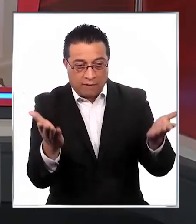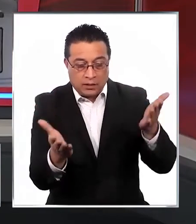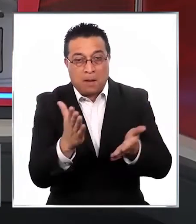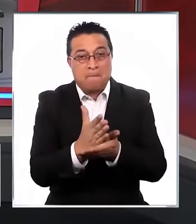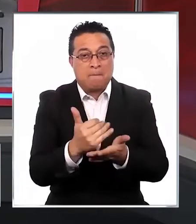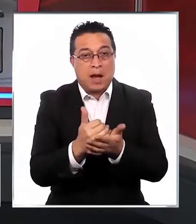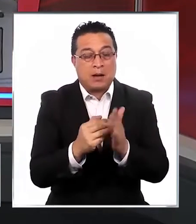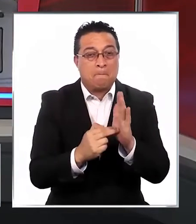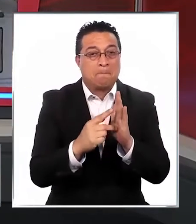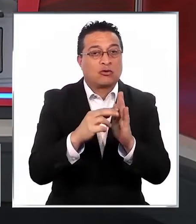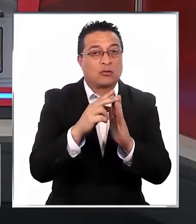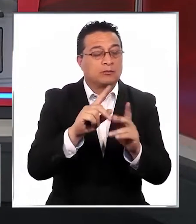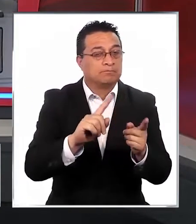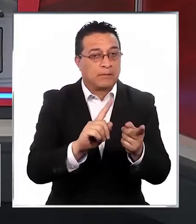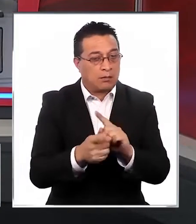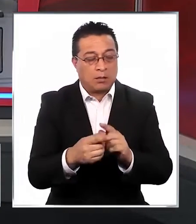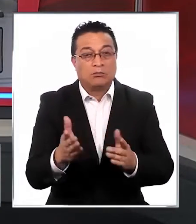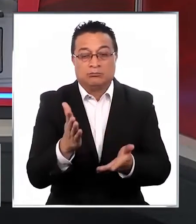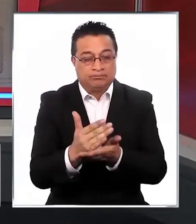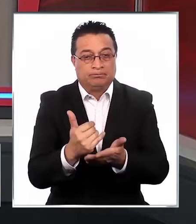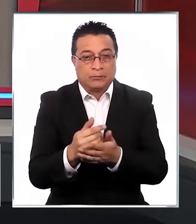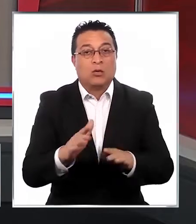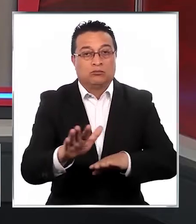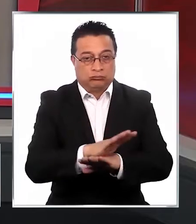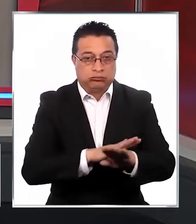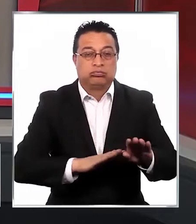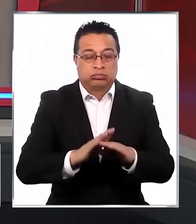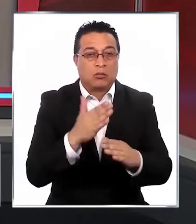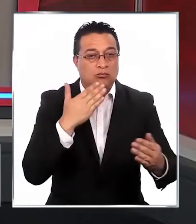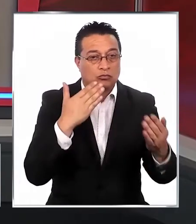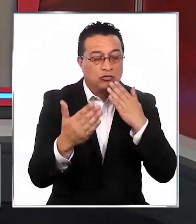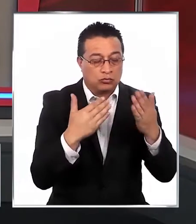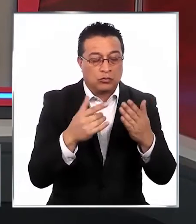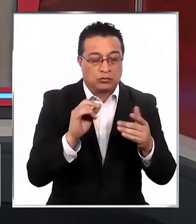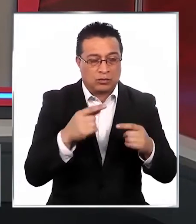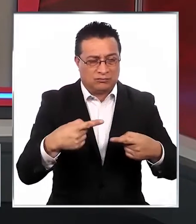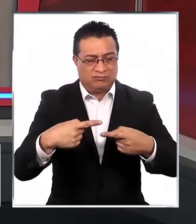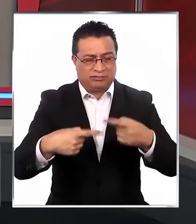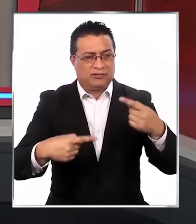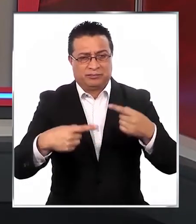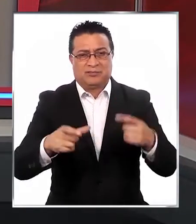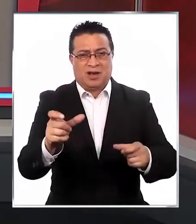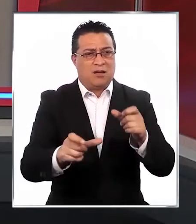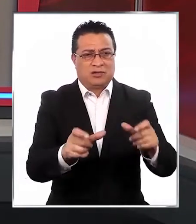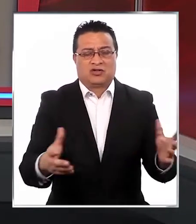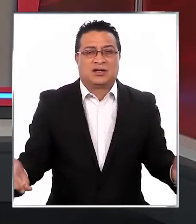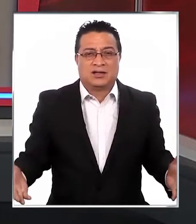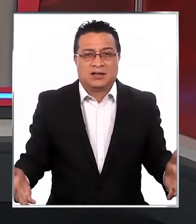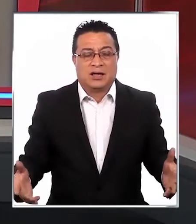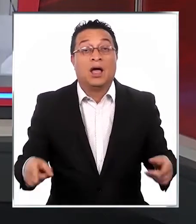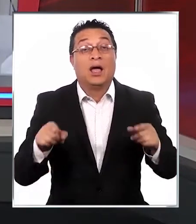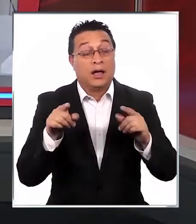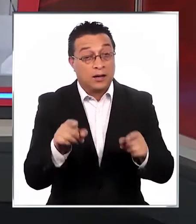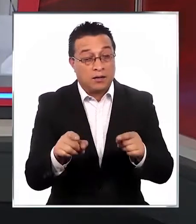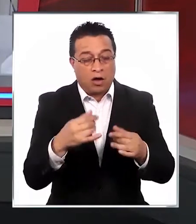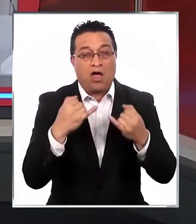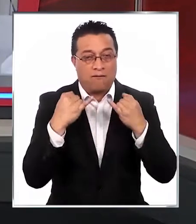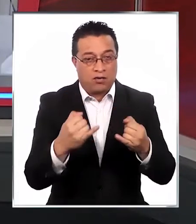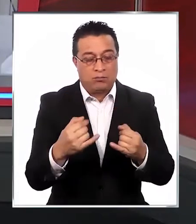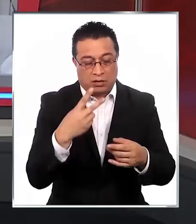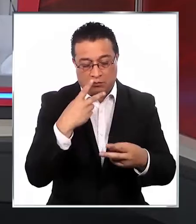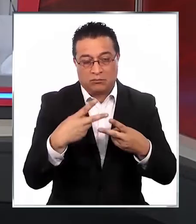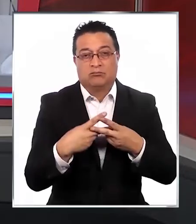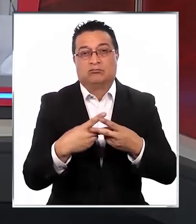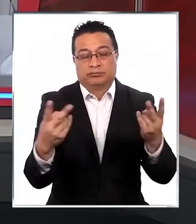evaluar el plan paso a paso para que las medidas protejan de los contagios y le resulten coherentes a la gente. El siguiente es el informe que hemos